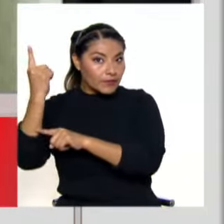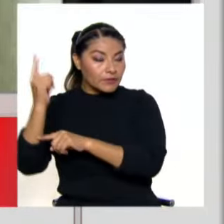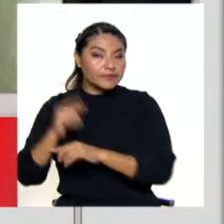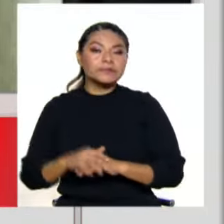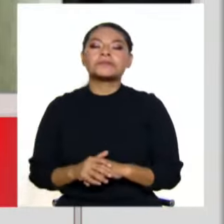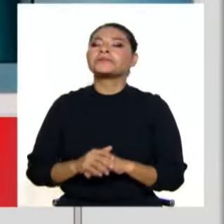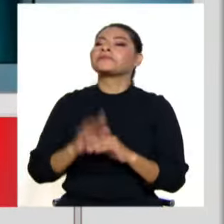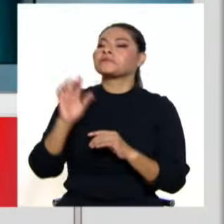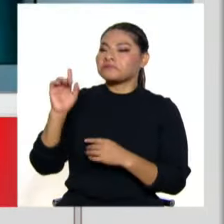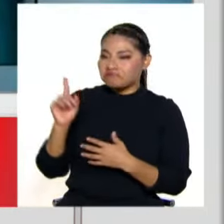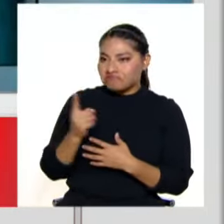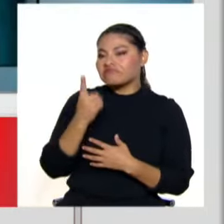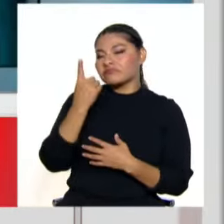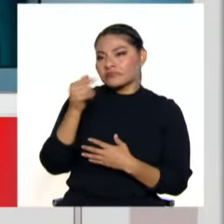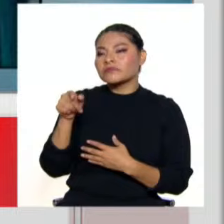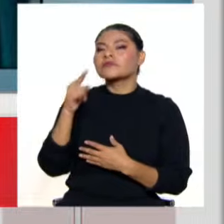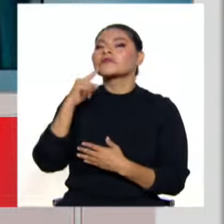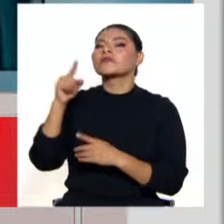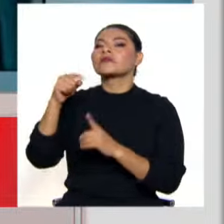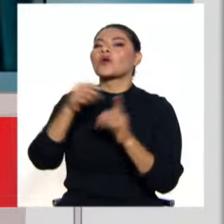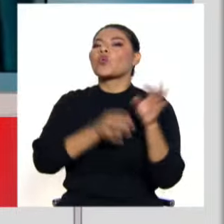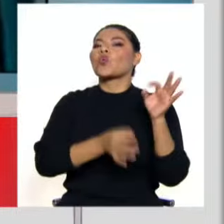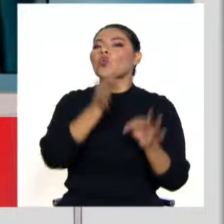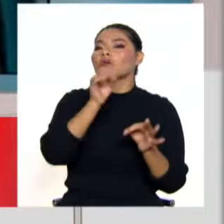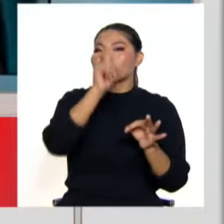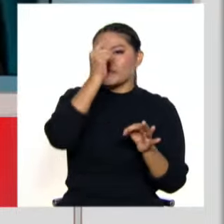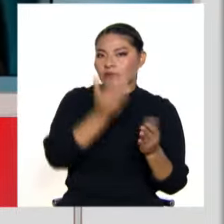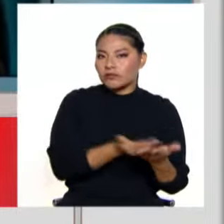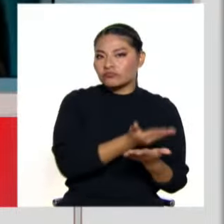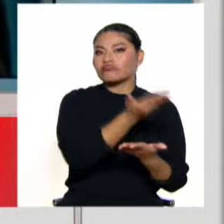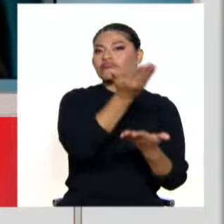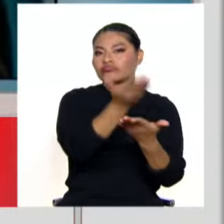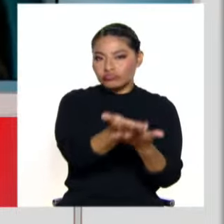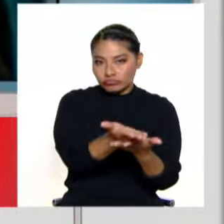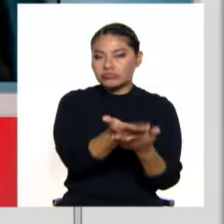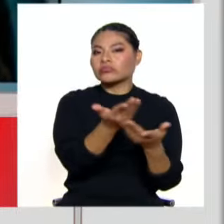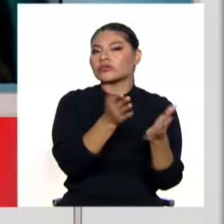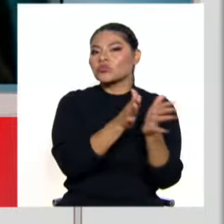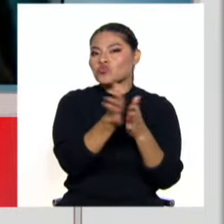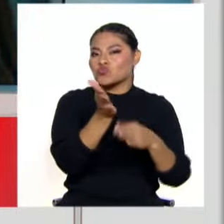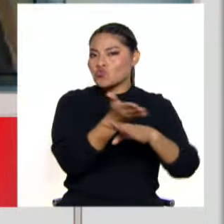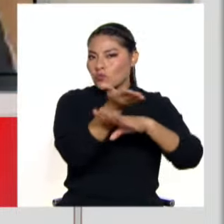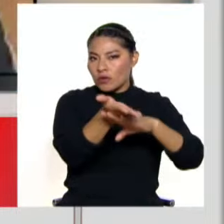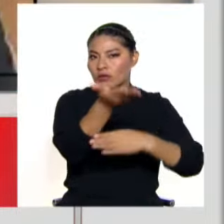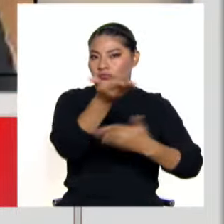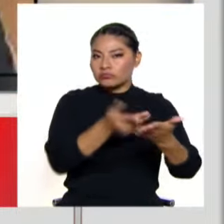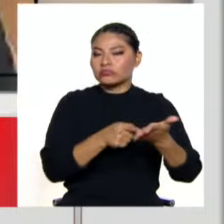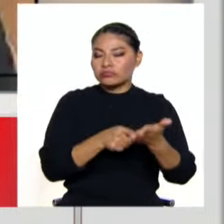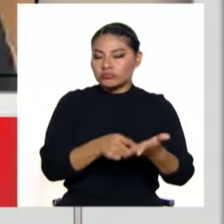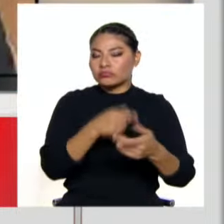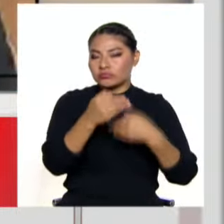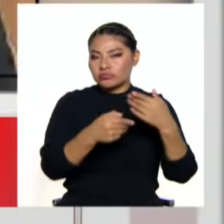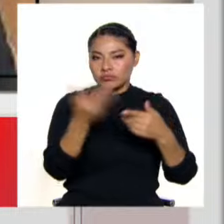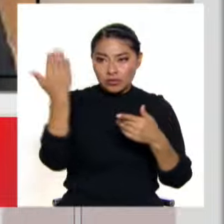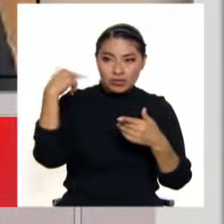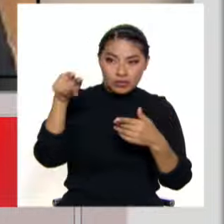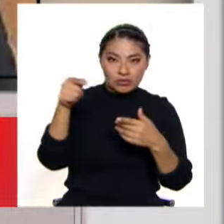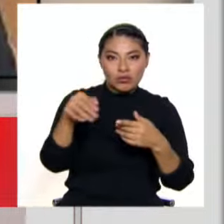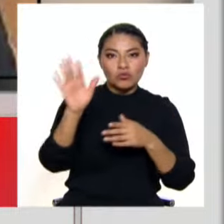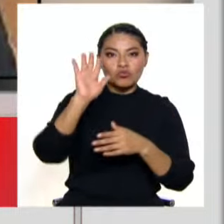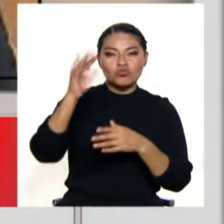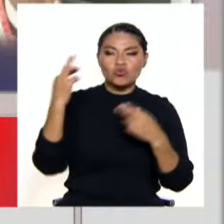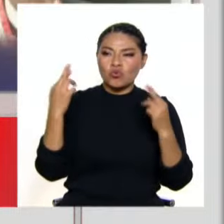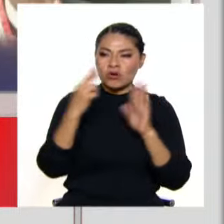primera y segunda instancia al Poder Judicial, que seríamos jugados constitucionales, pero que como hemos venido, que han venido resolviendo en contra de las